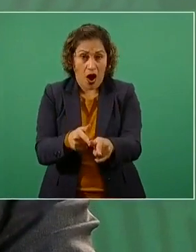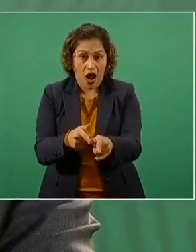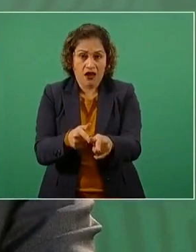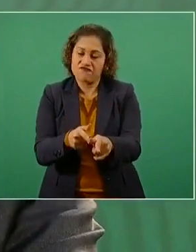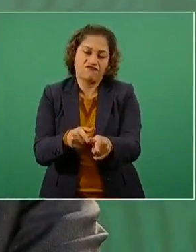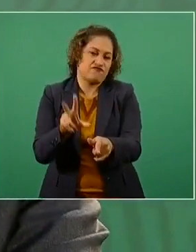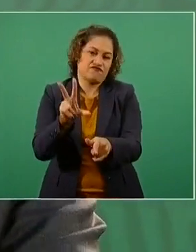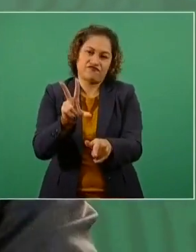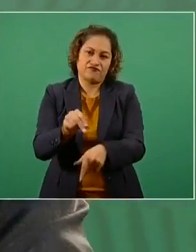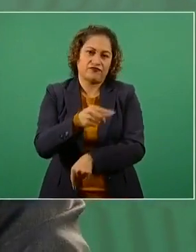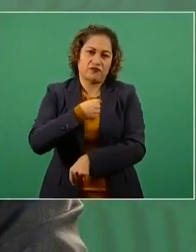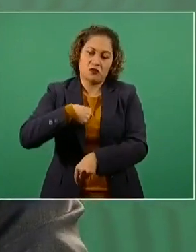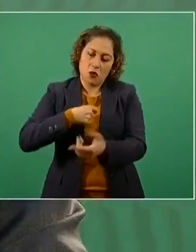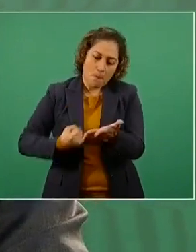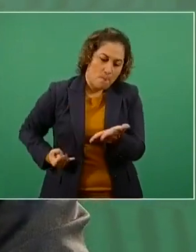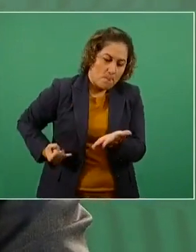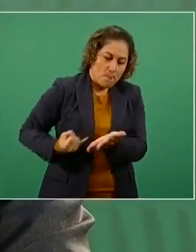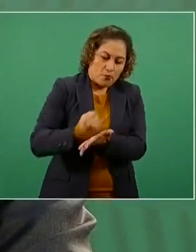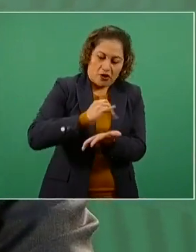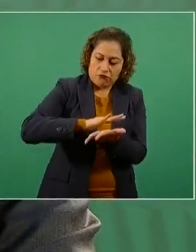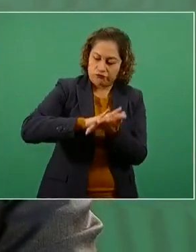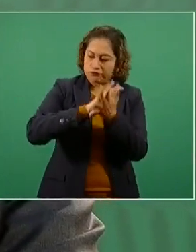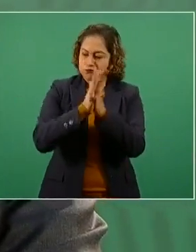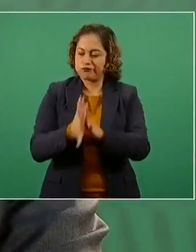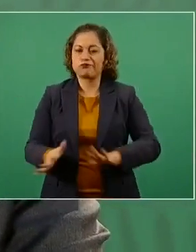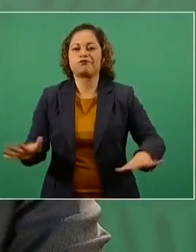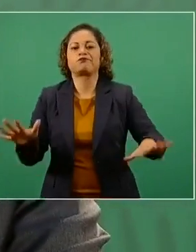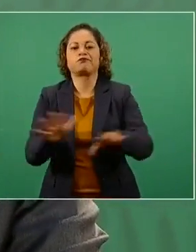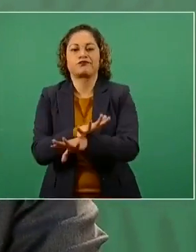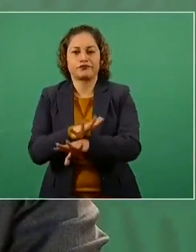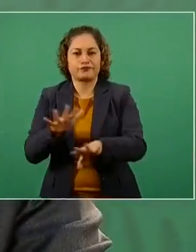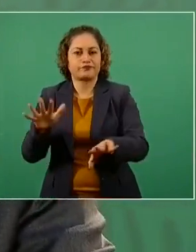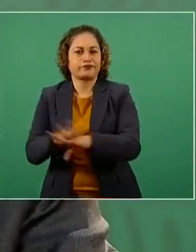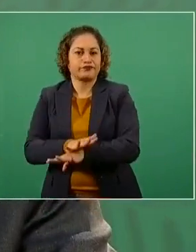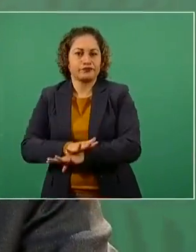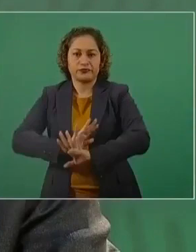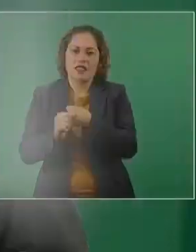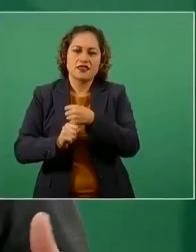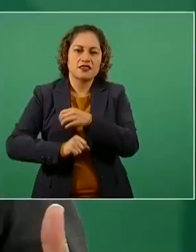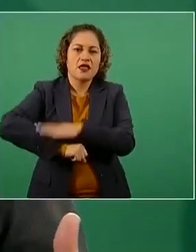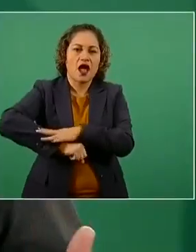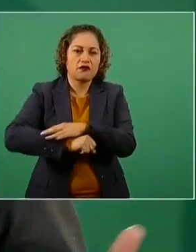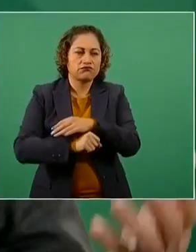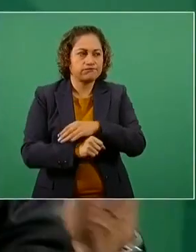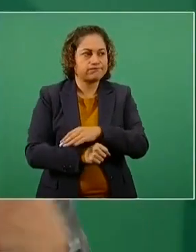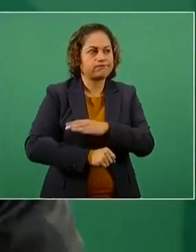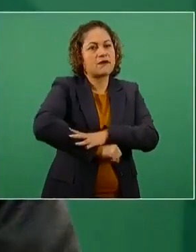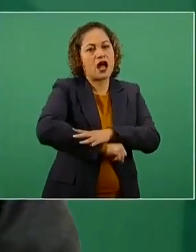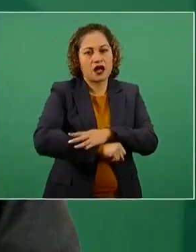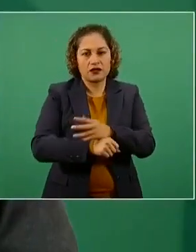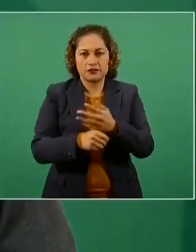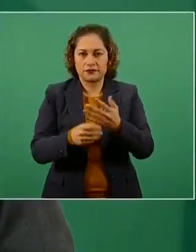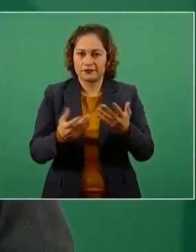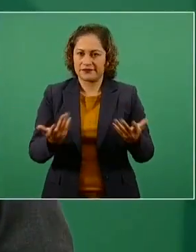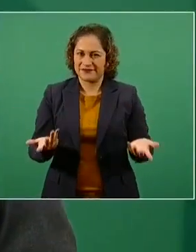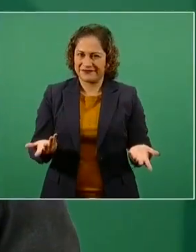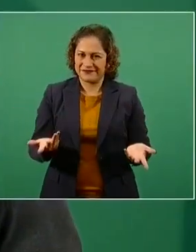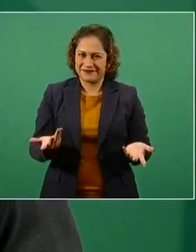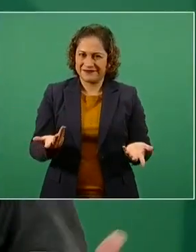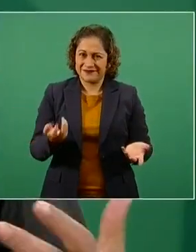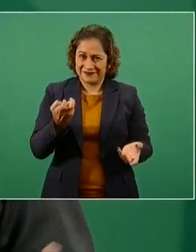negocios, por la corrupción. Que sirva todo esto